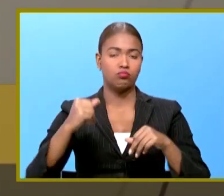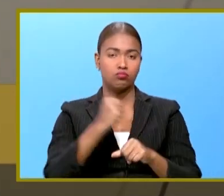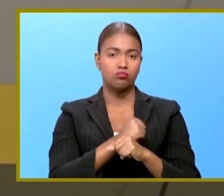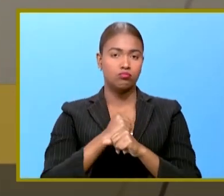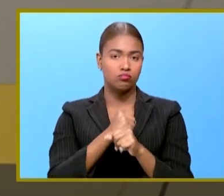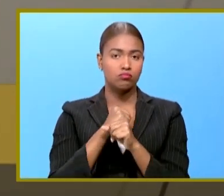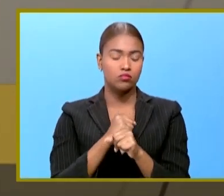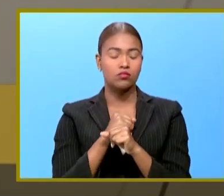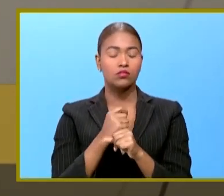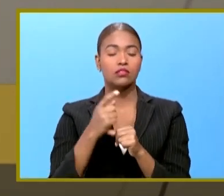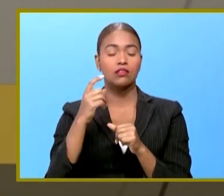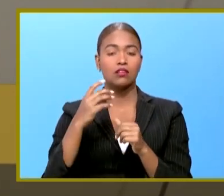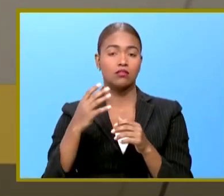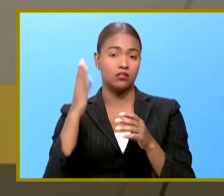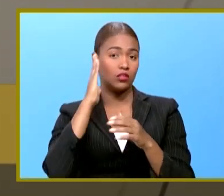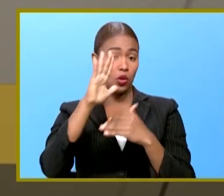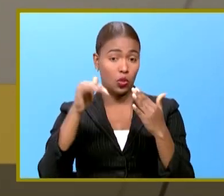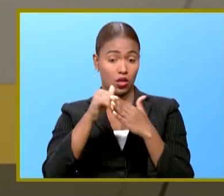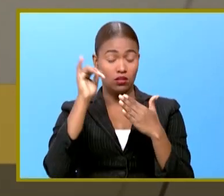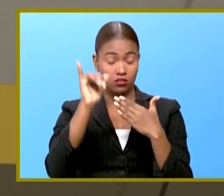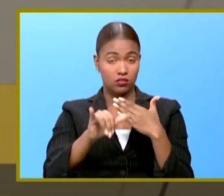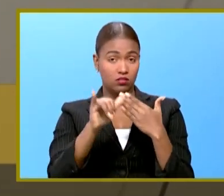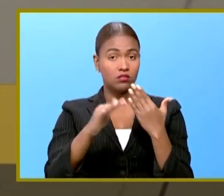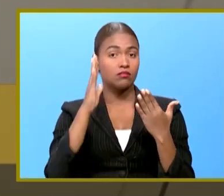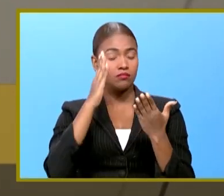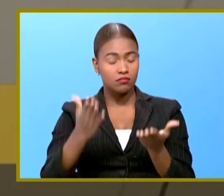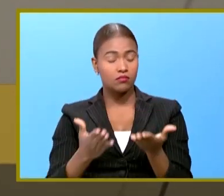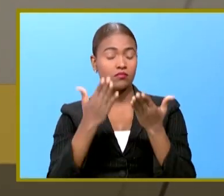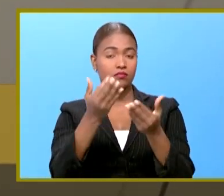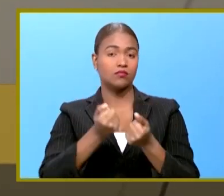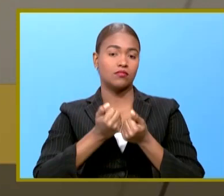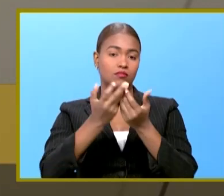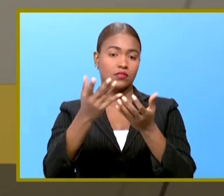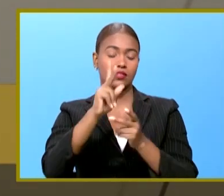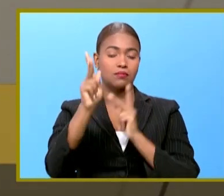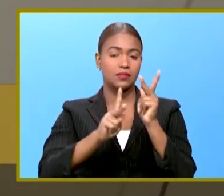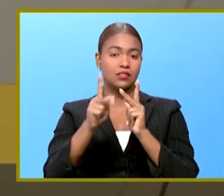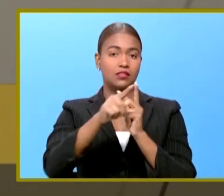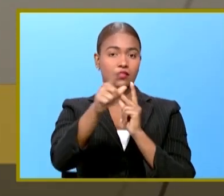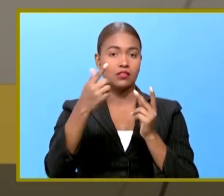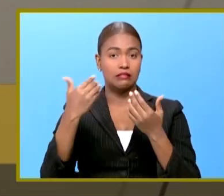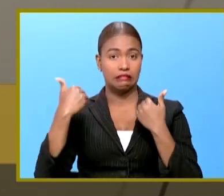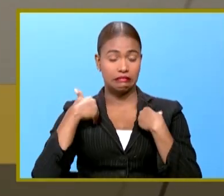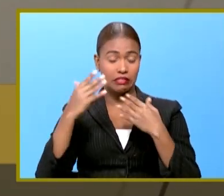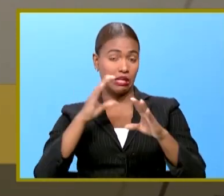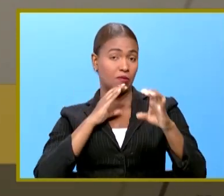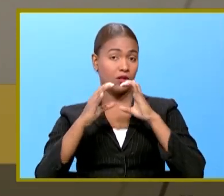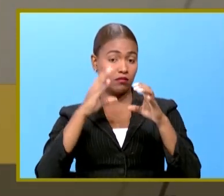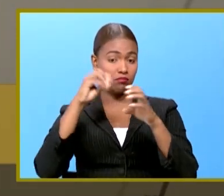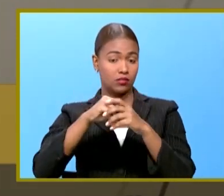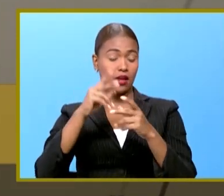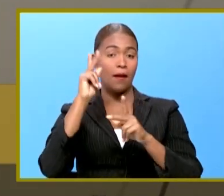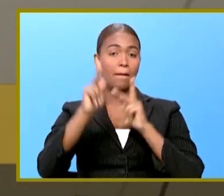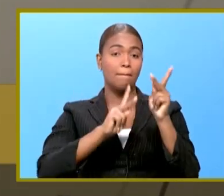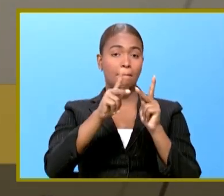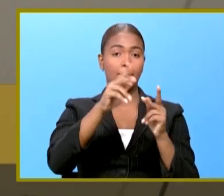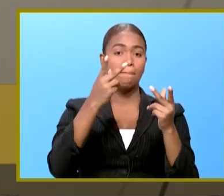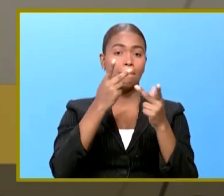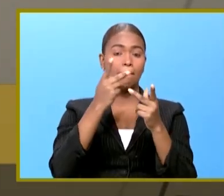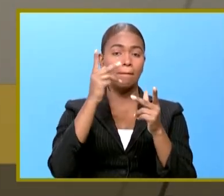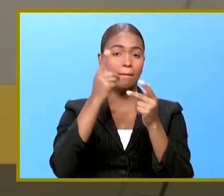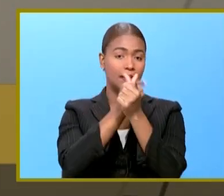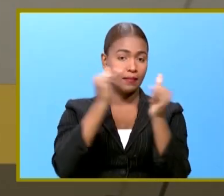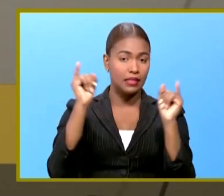de bioseguridad y todo eso y todo eso se le va a facilitar a los periodistas de los medios periodistas independientes y